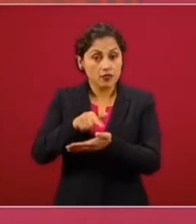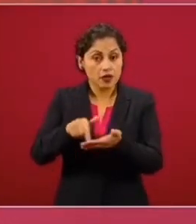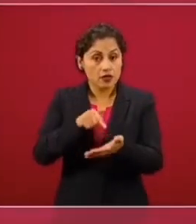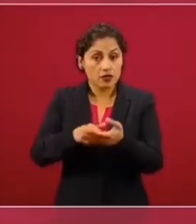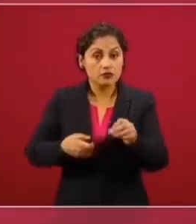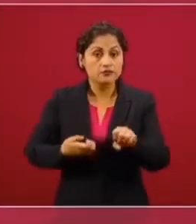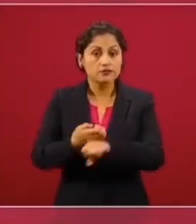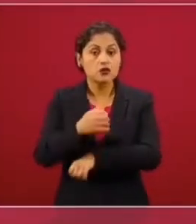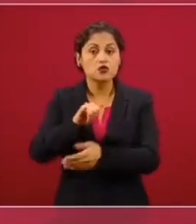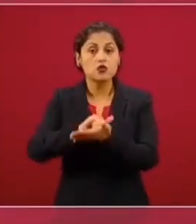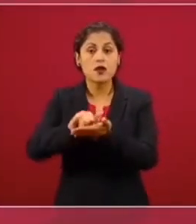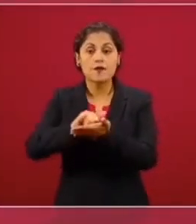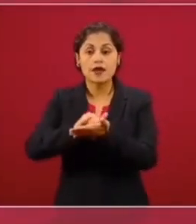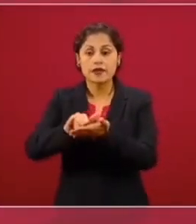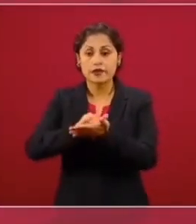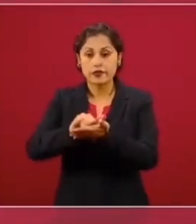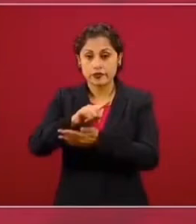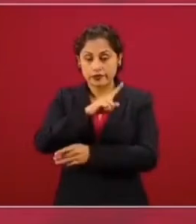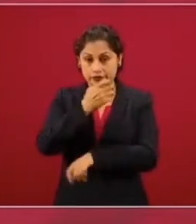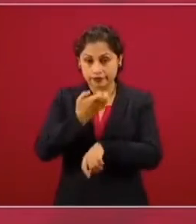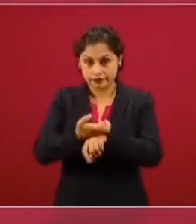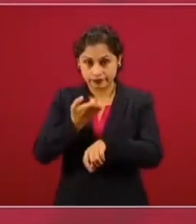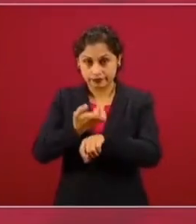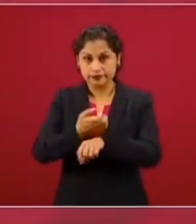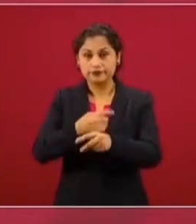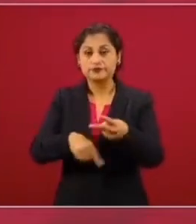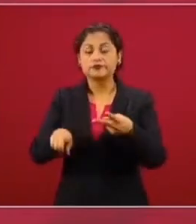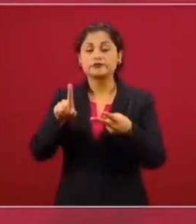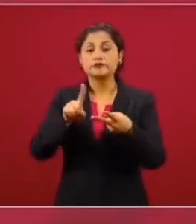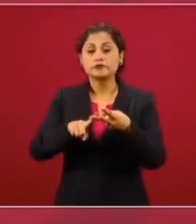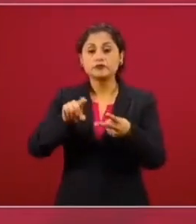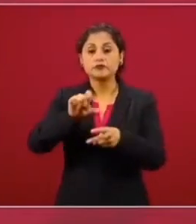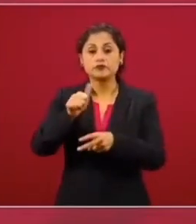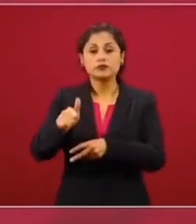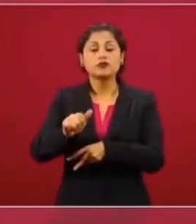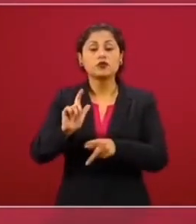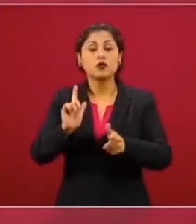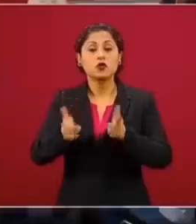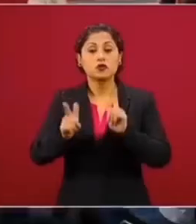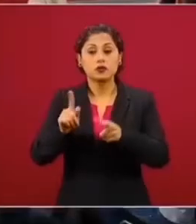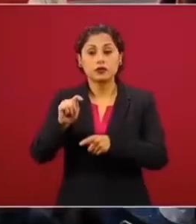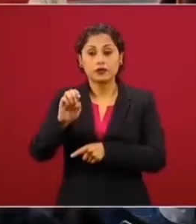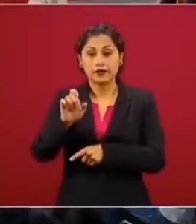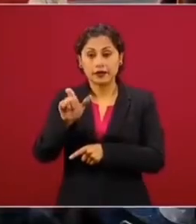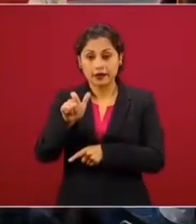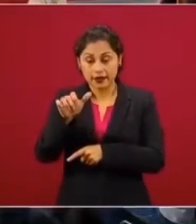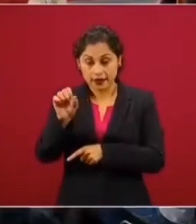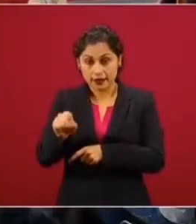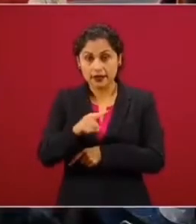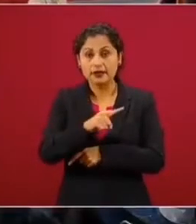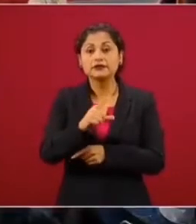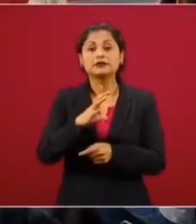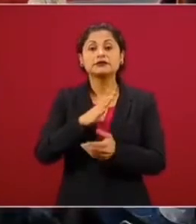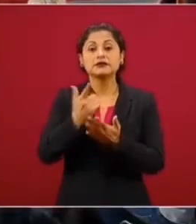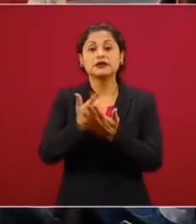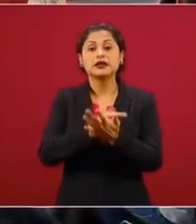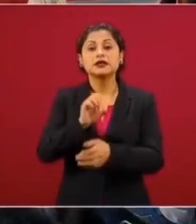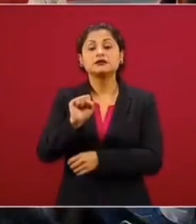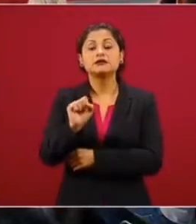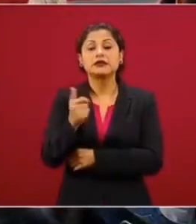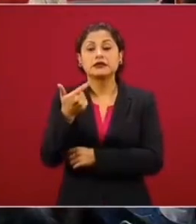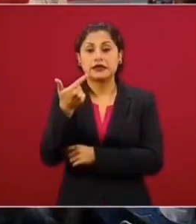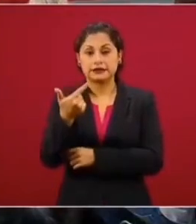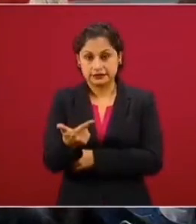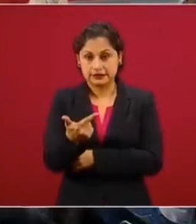son 101 en Nueva York. En segundo lugar, Texas, con 67, el último reporte que les había yo dado,